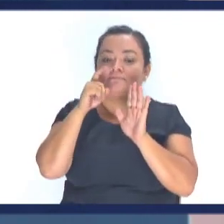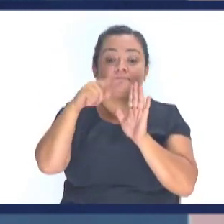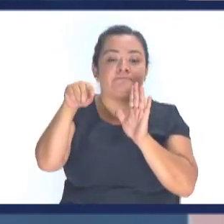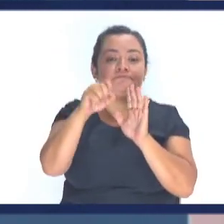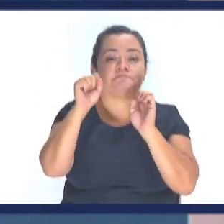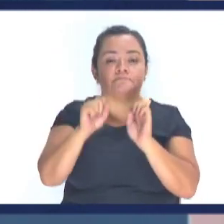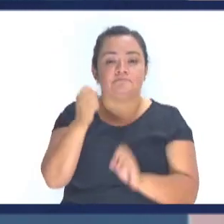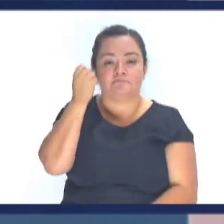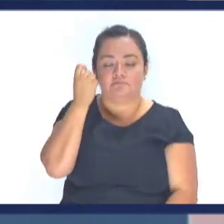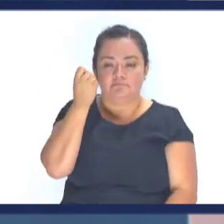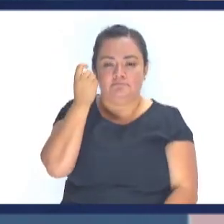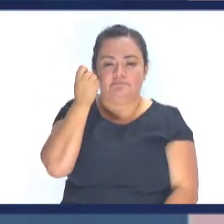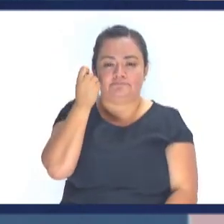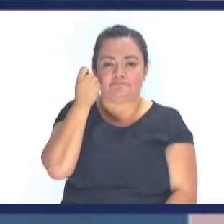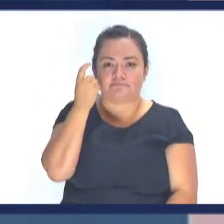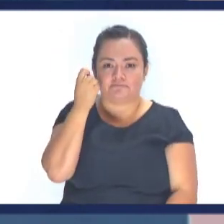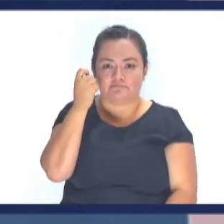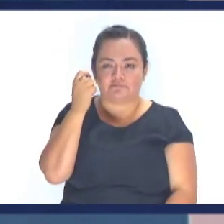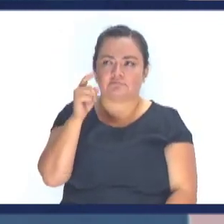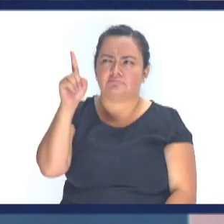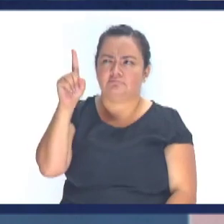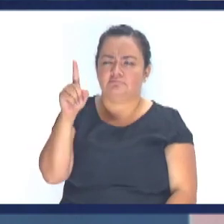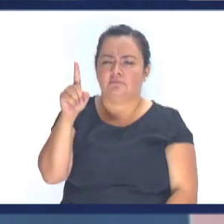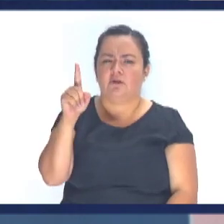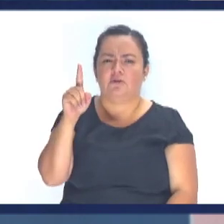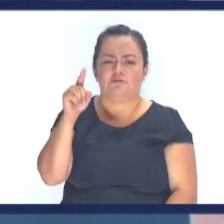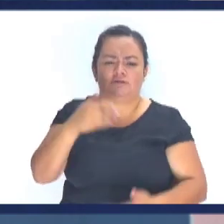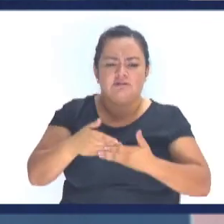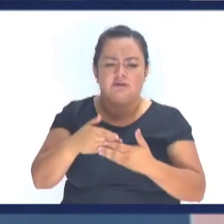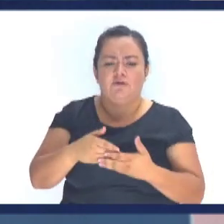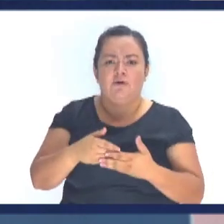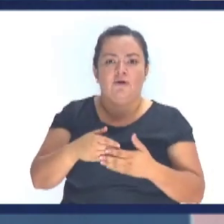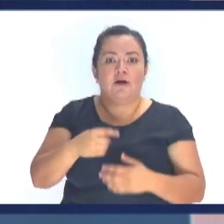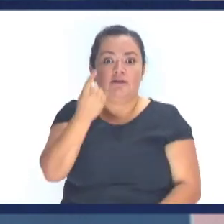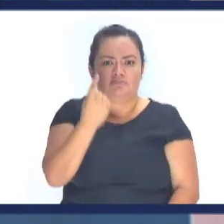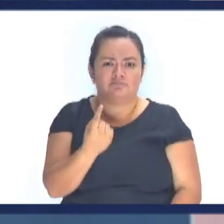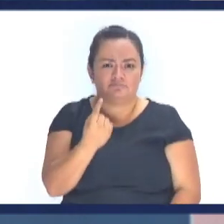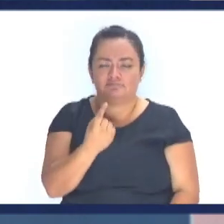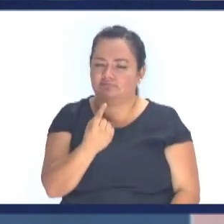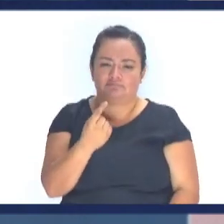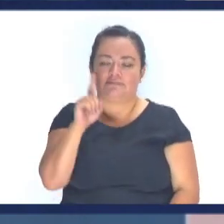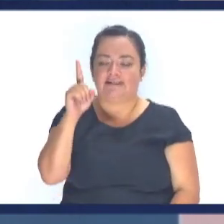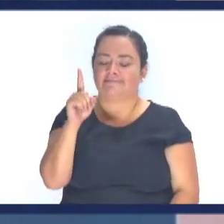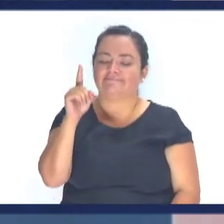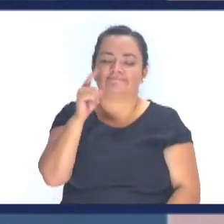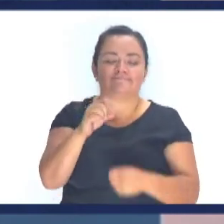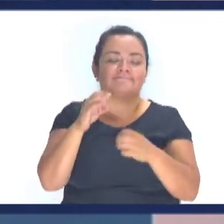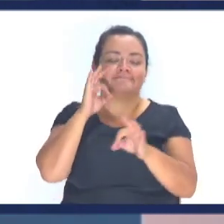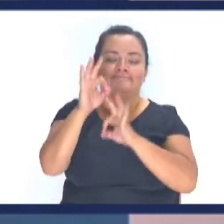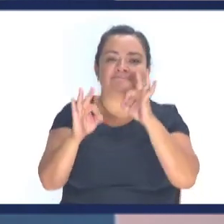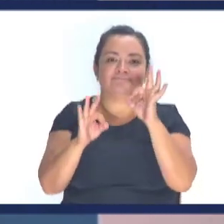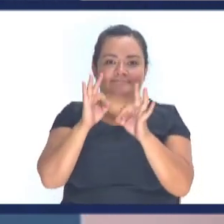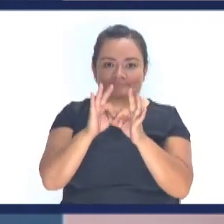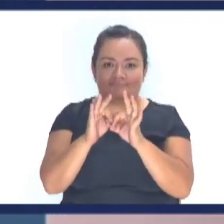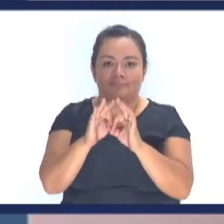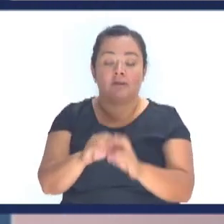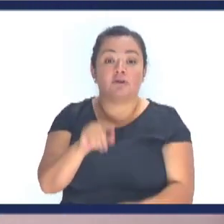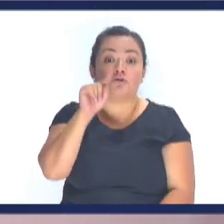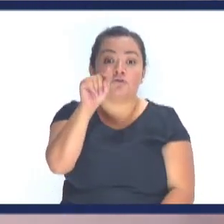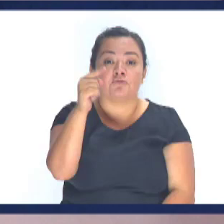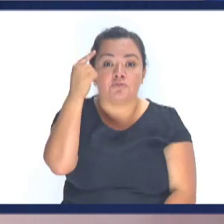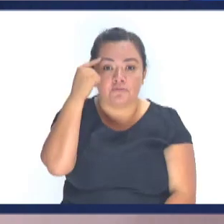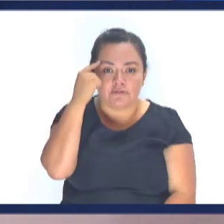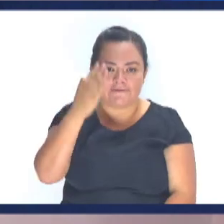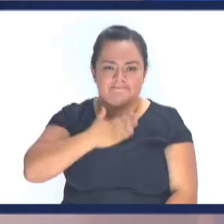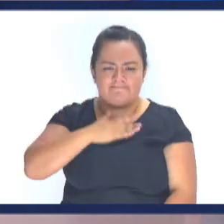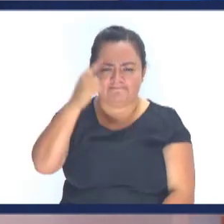hombre Ni hijo de hombre Para que mienta O para que se arrepienta O sea no me quieras Definir a Dios Con tu mente Porque nuestra